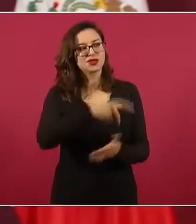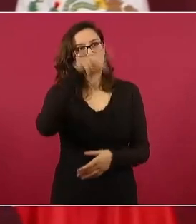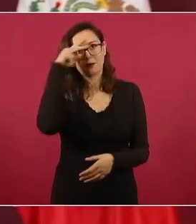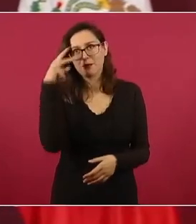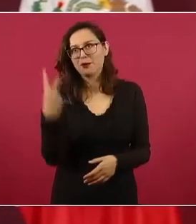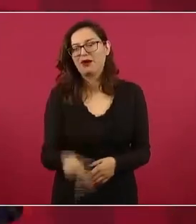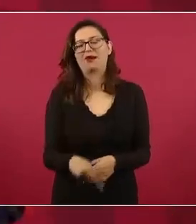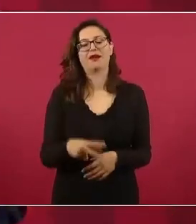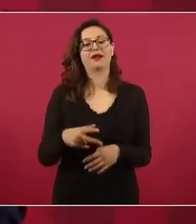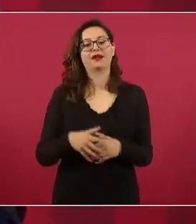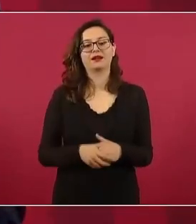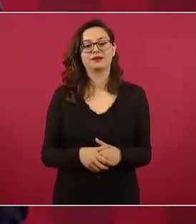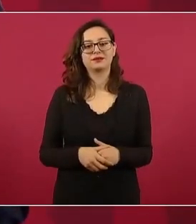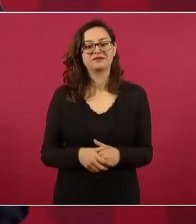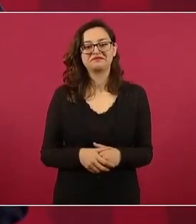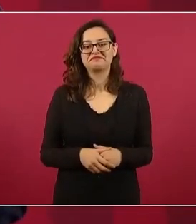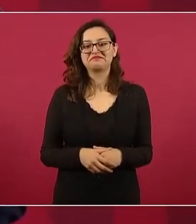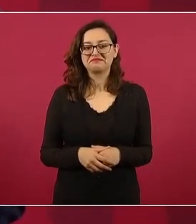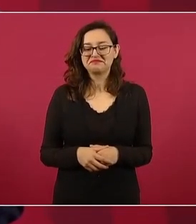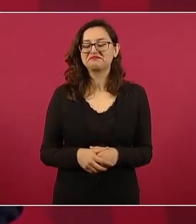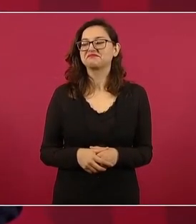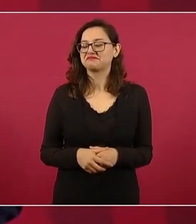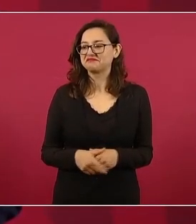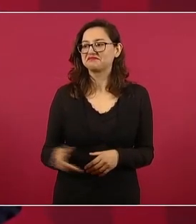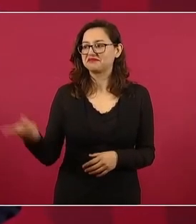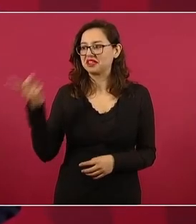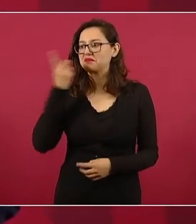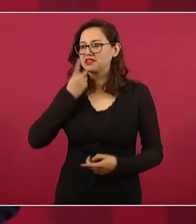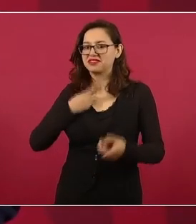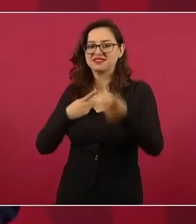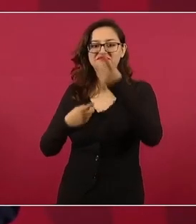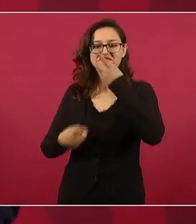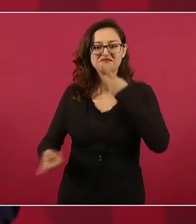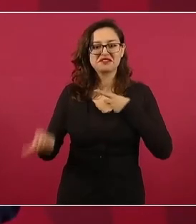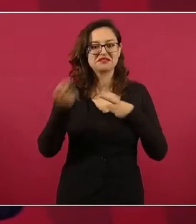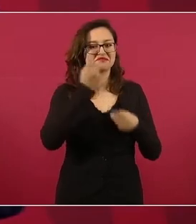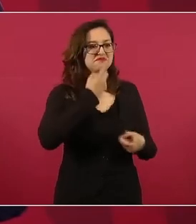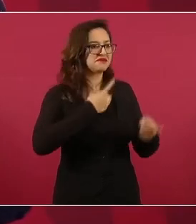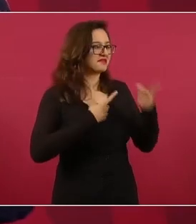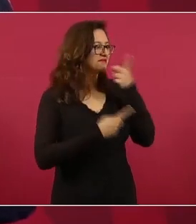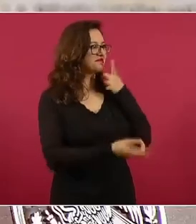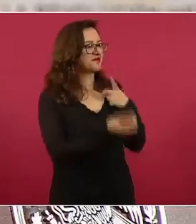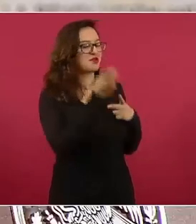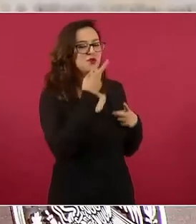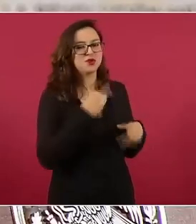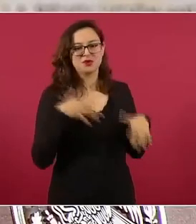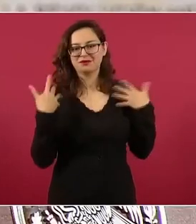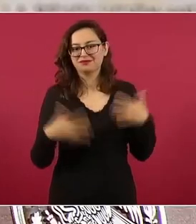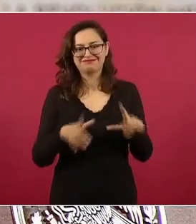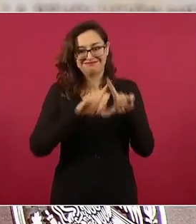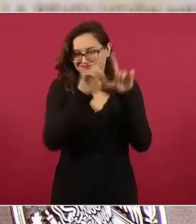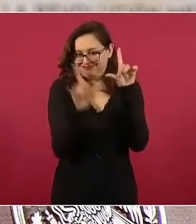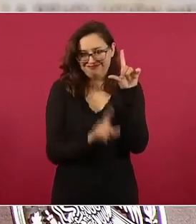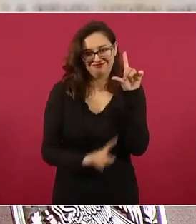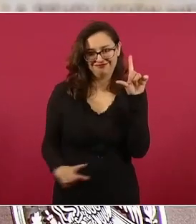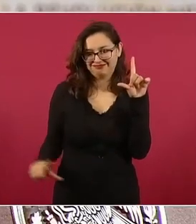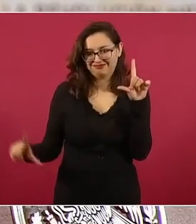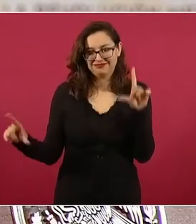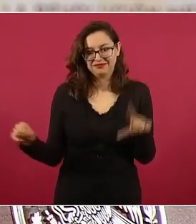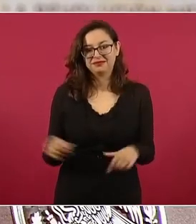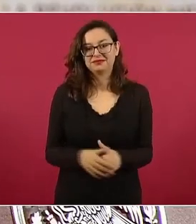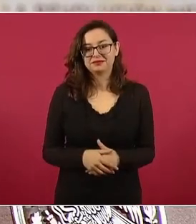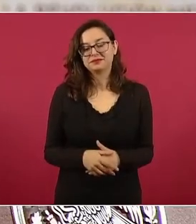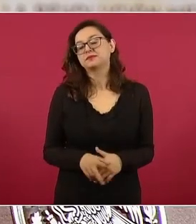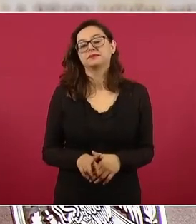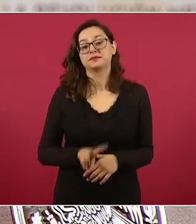de todos lados. Es excepcional. Y sí se